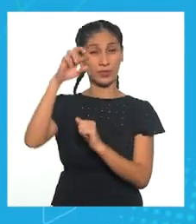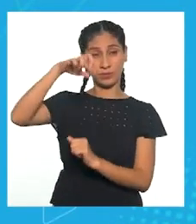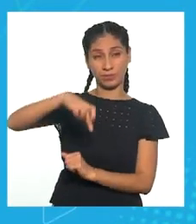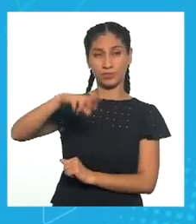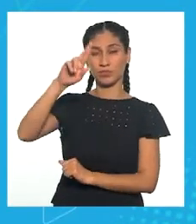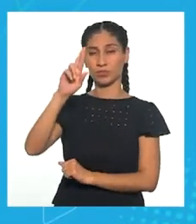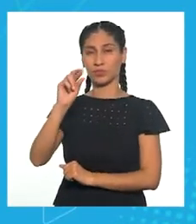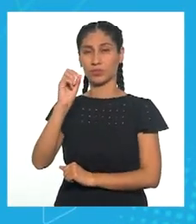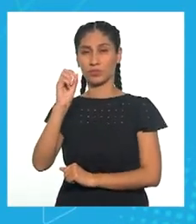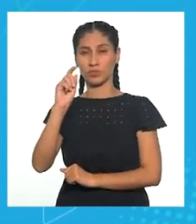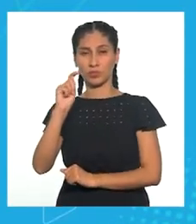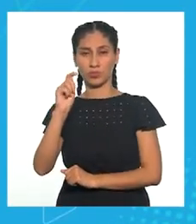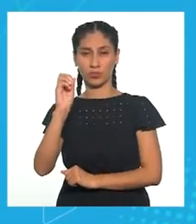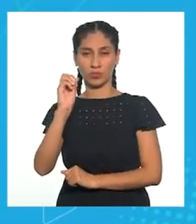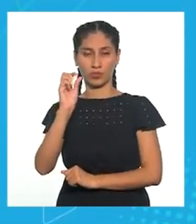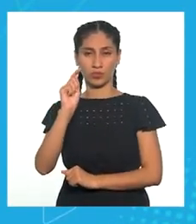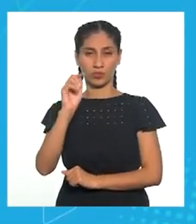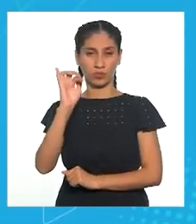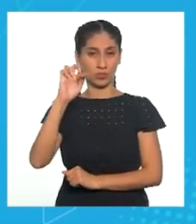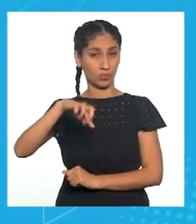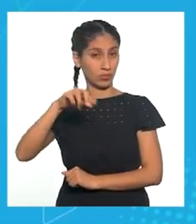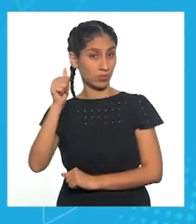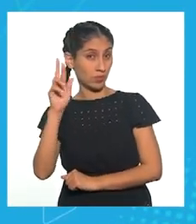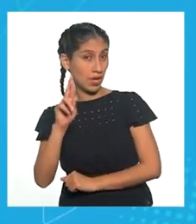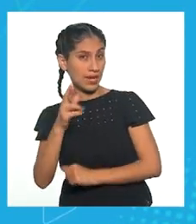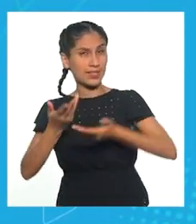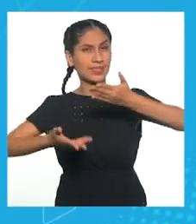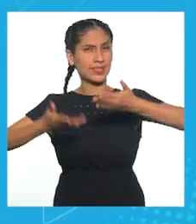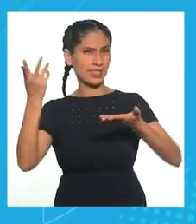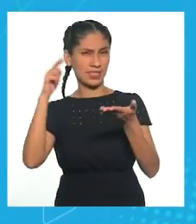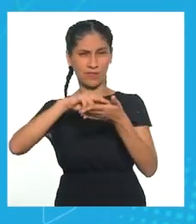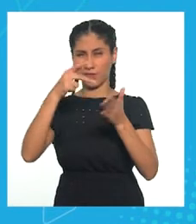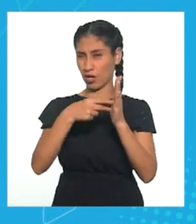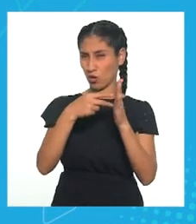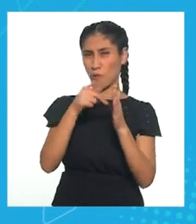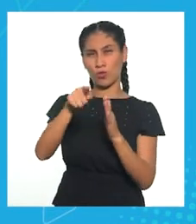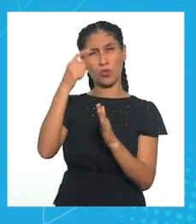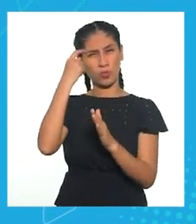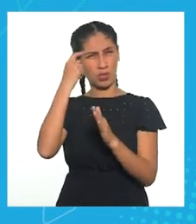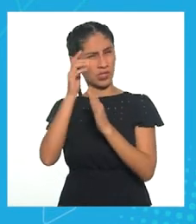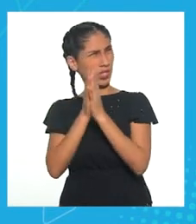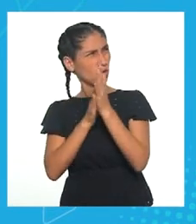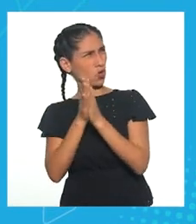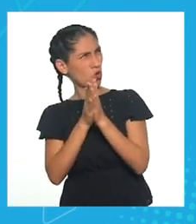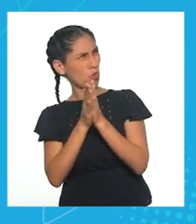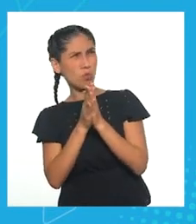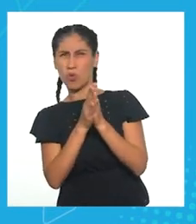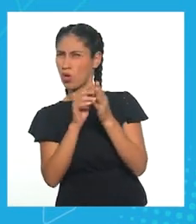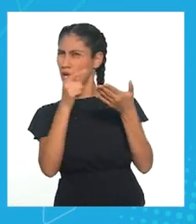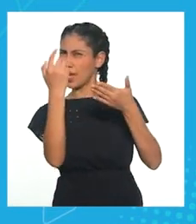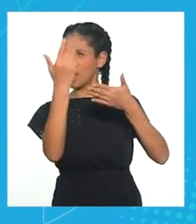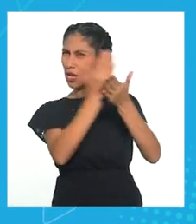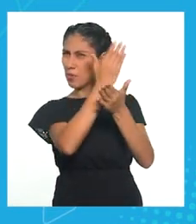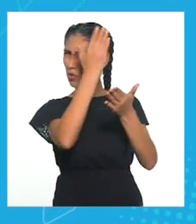Esto significa construir de la manera más rápida la solución al problema que se busca solucionar. En este caso, debes intentar